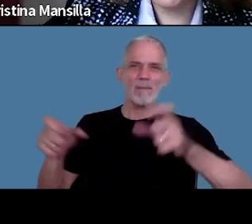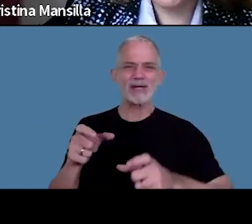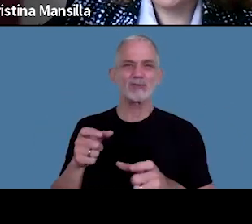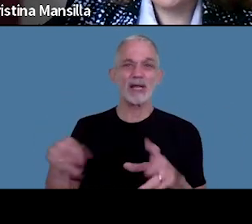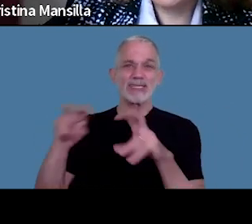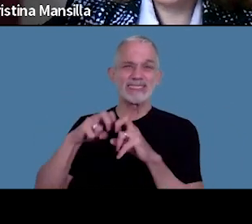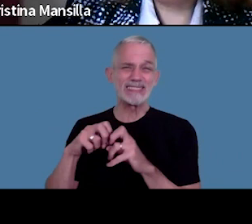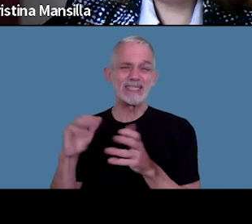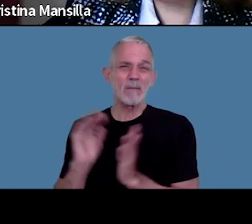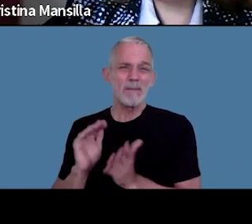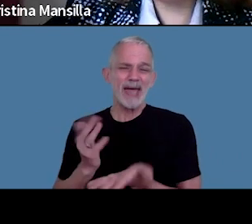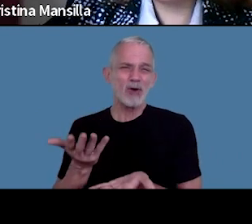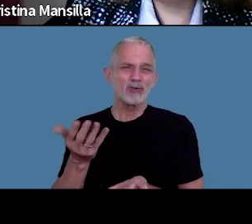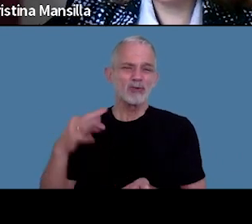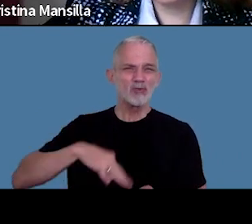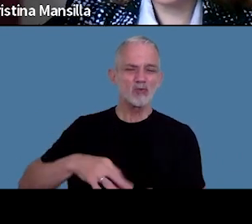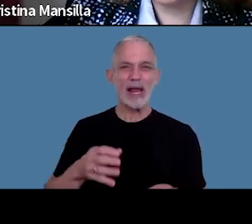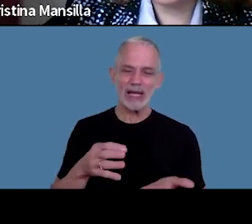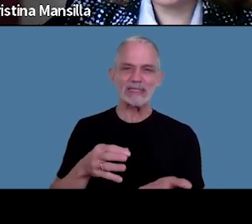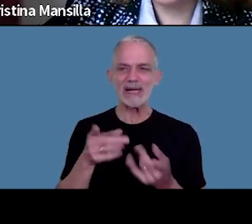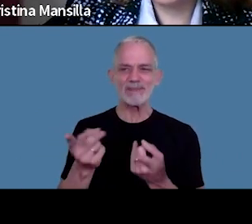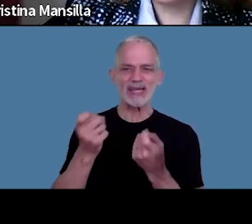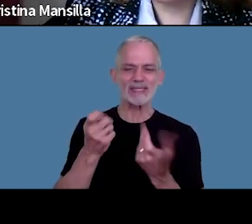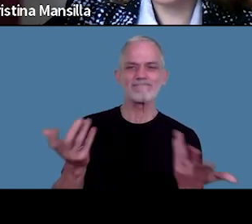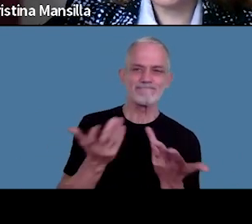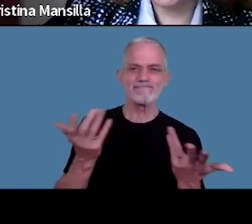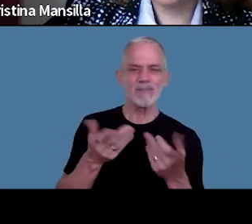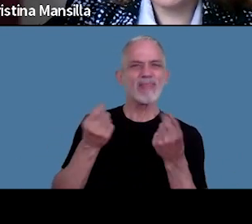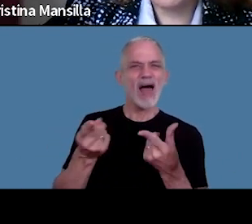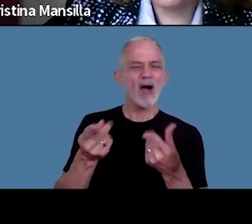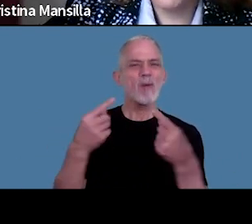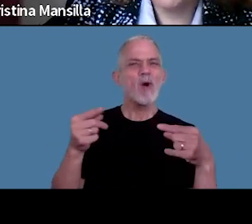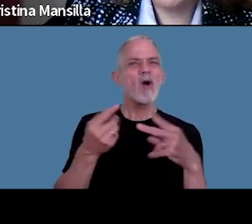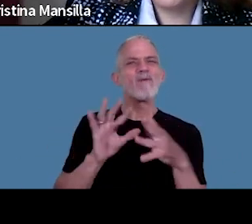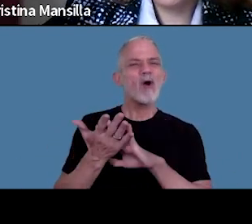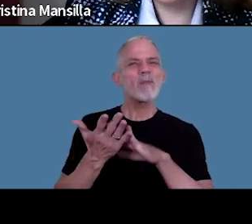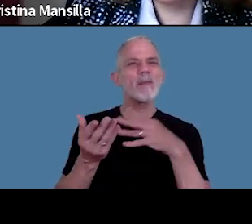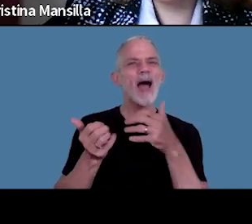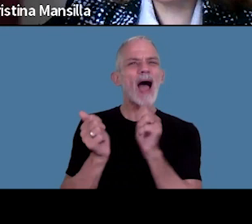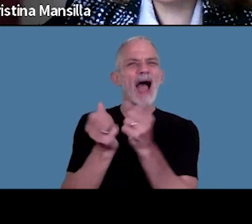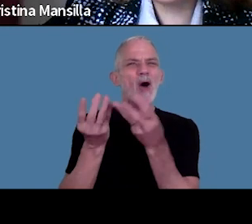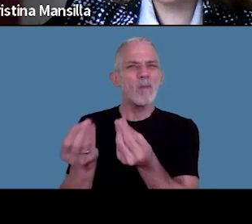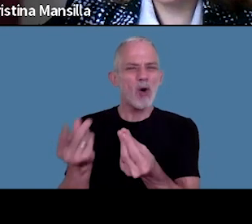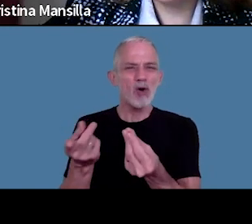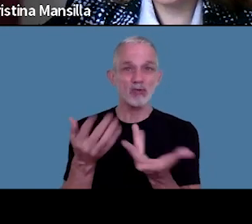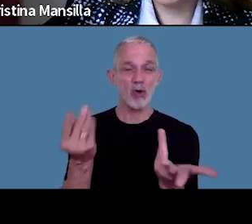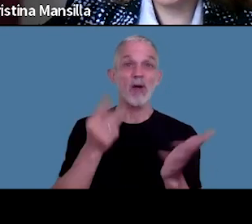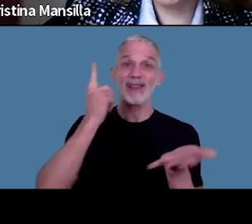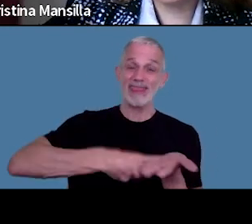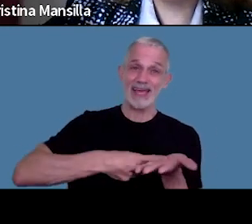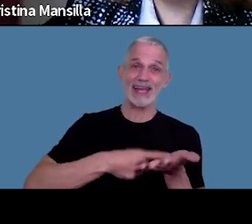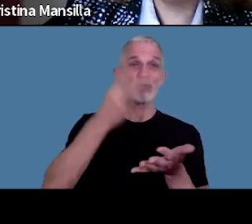reingresos para quienes es necesario generar herramientas de acompañamiento. Por ello el decreto